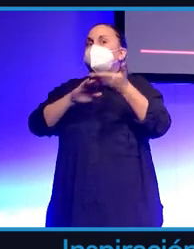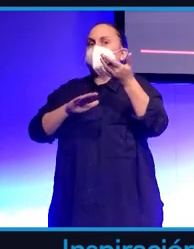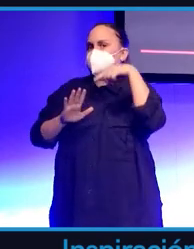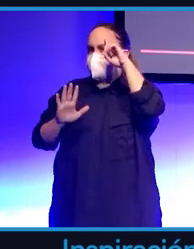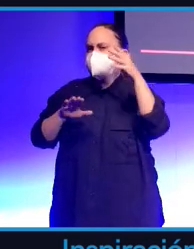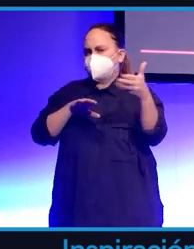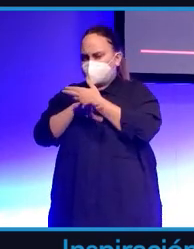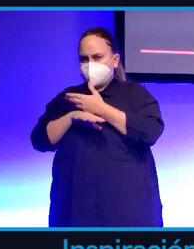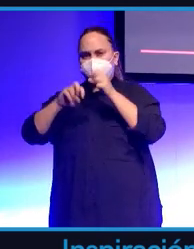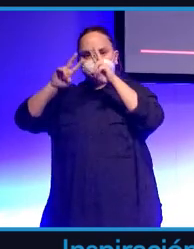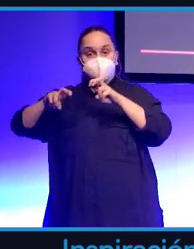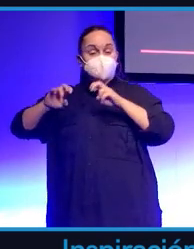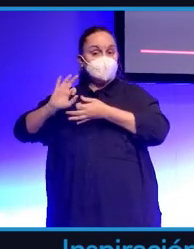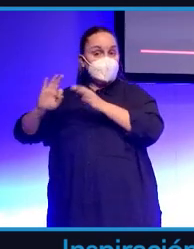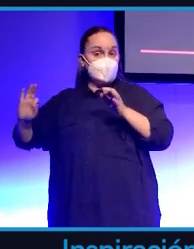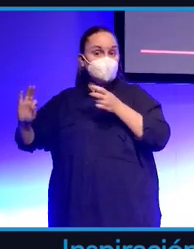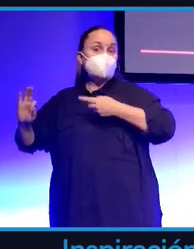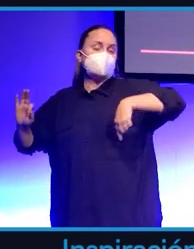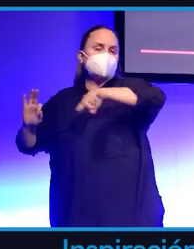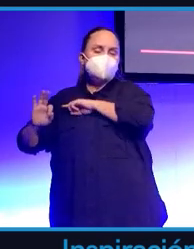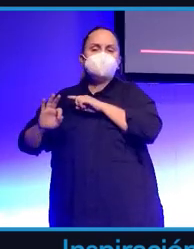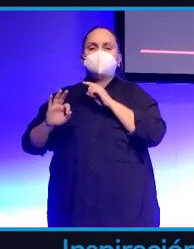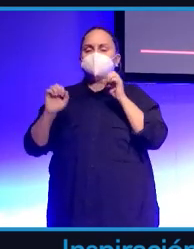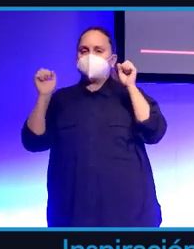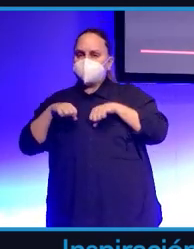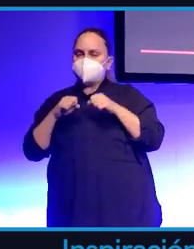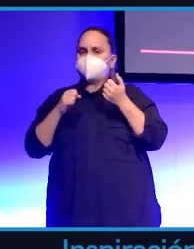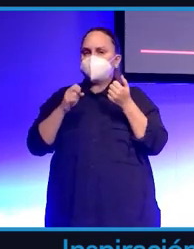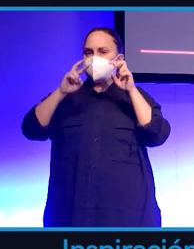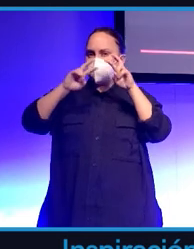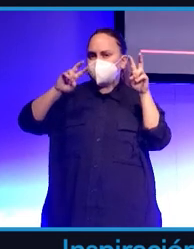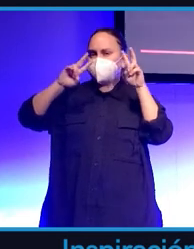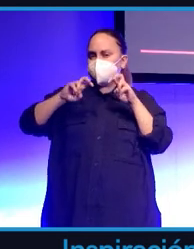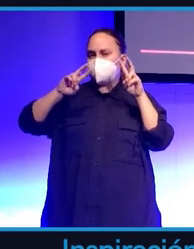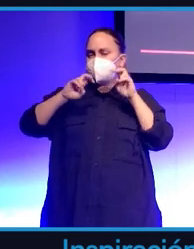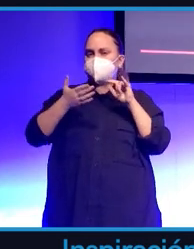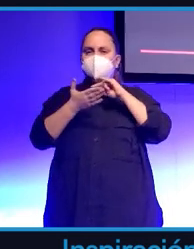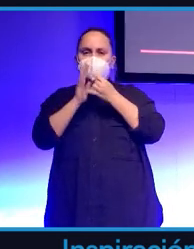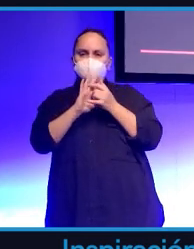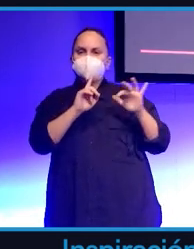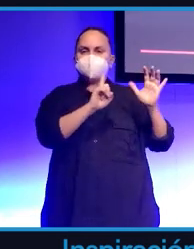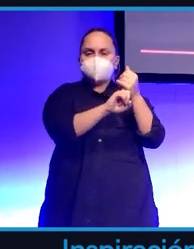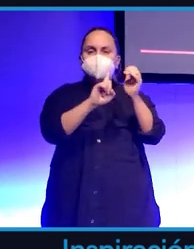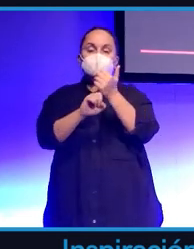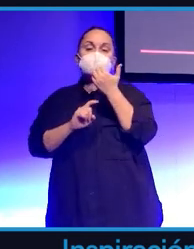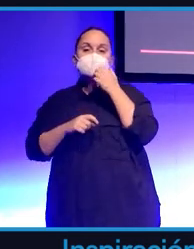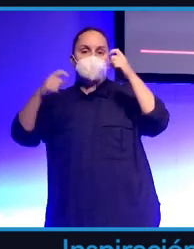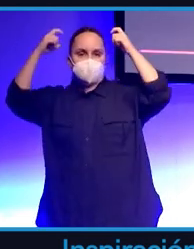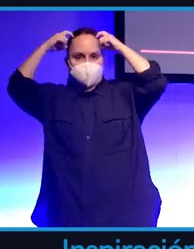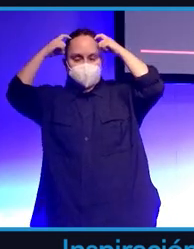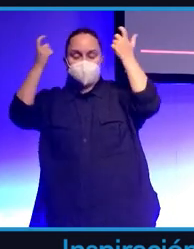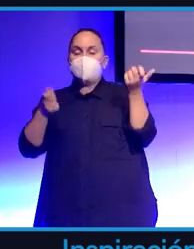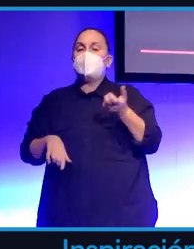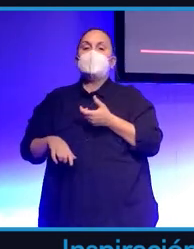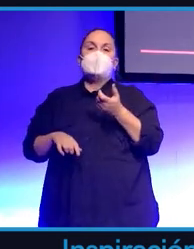y esos amigos pues fuimos consiguiendo ya proyectos empezamos a trabajar con Disney con Ferrari